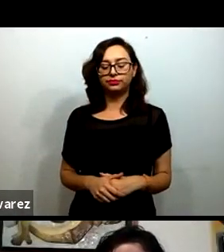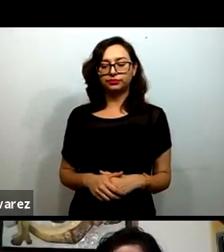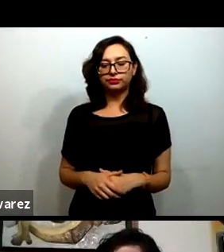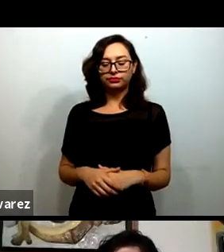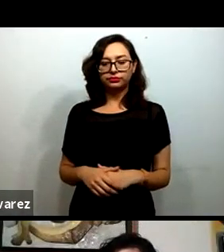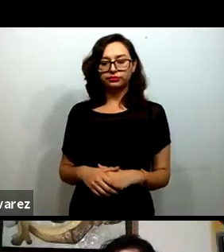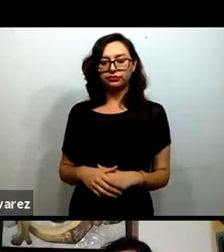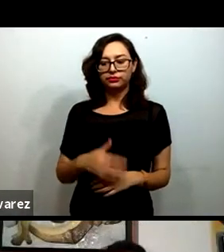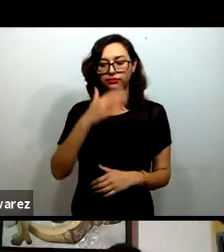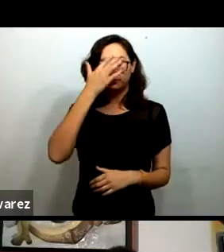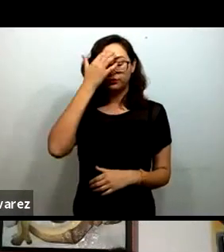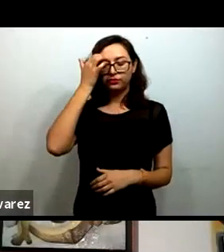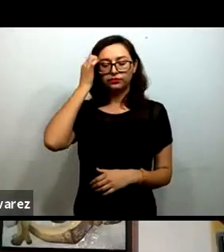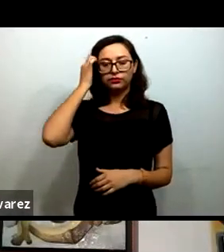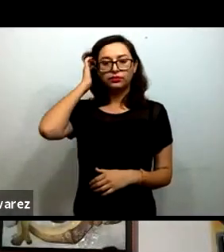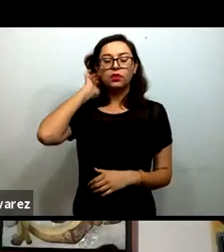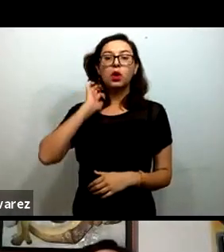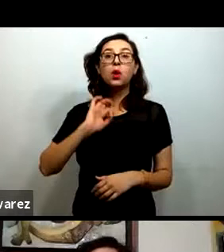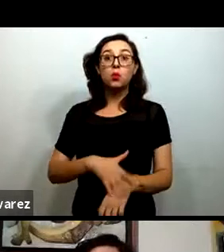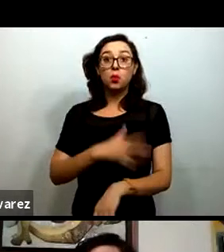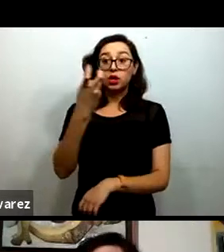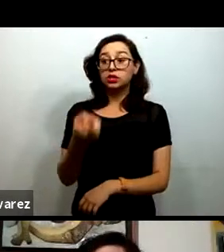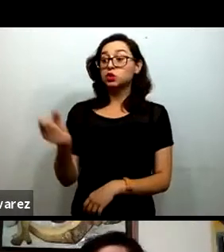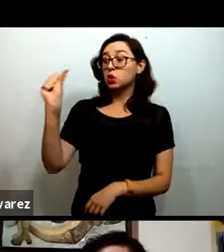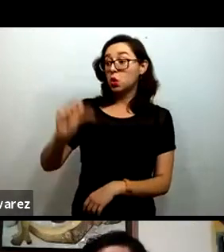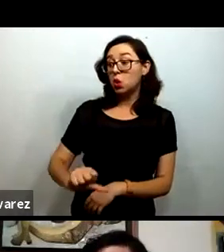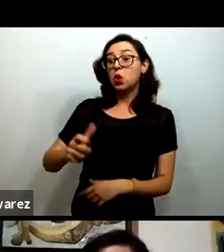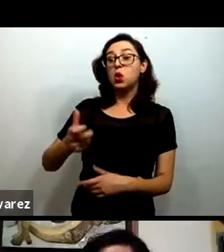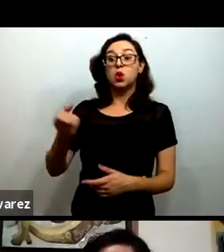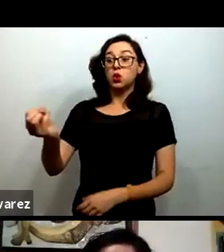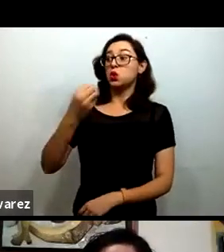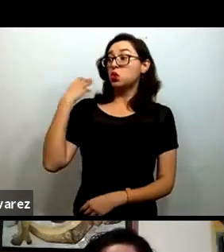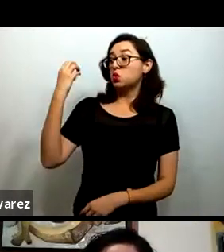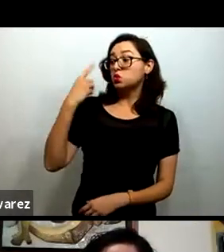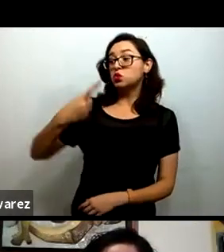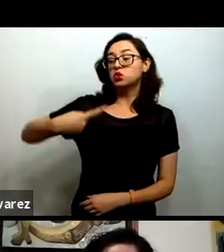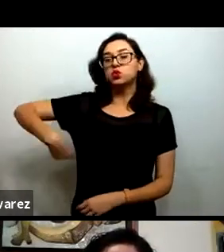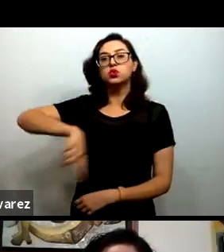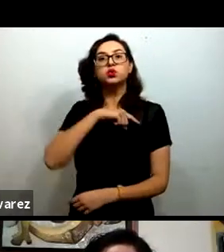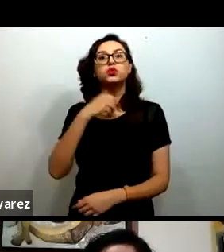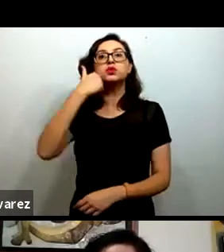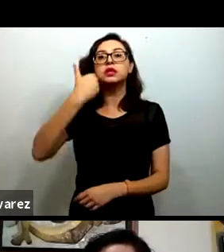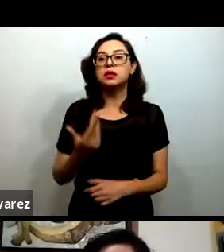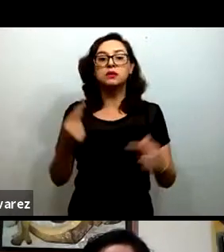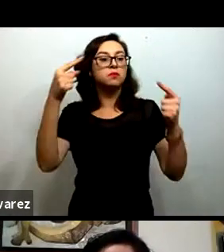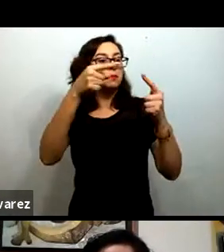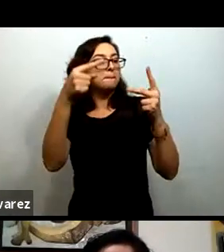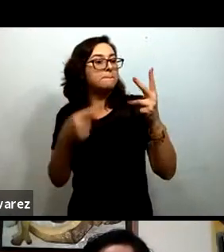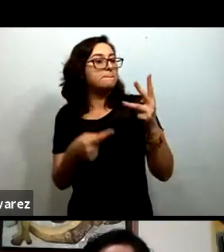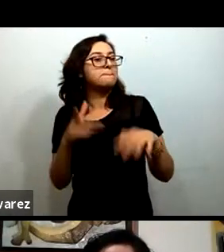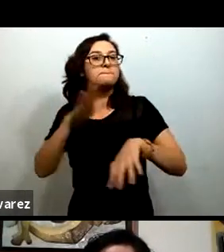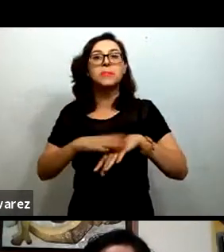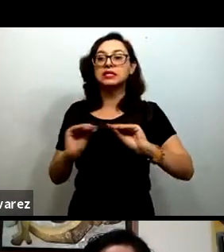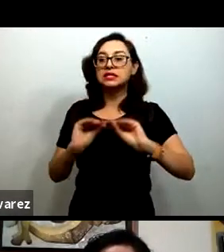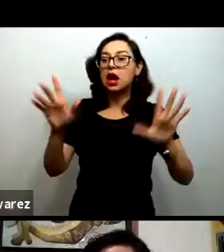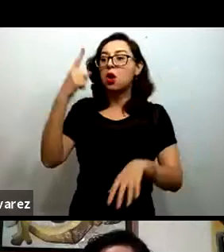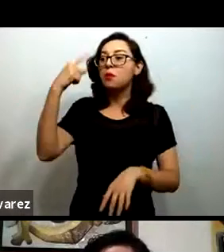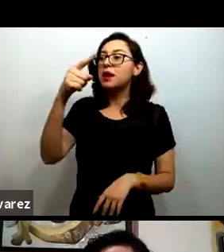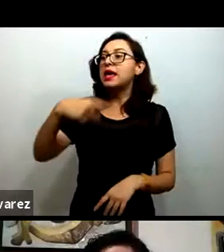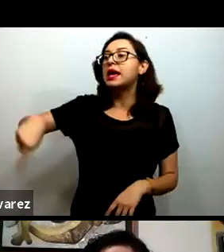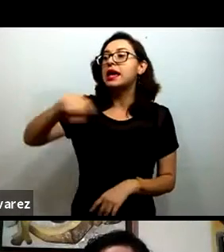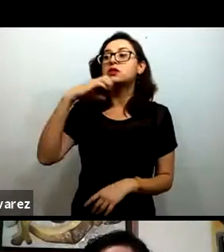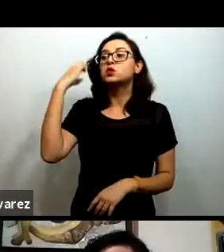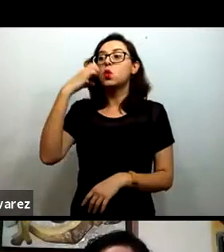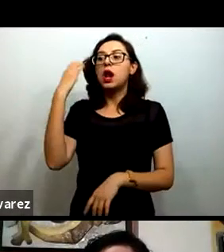objetivo de esta sesión es definir algunos alineamientos y estrategias generales para que las escuelas sean lugares seguros y saludables frente